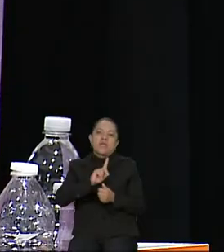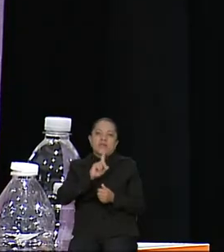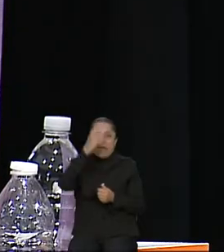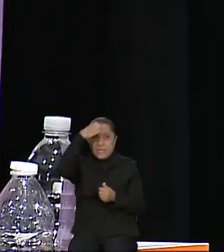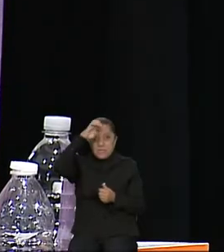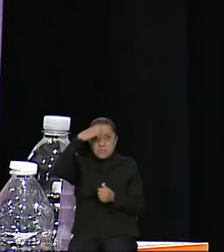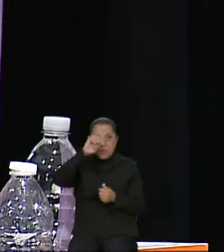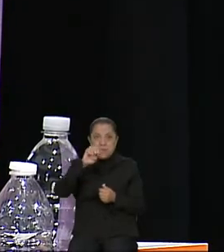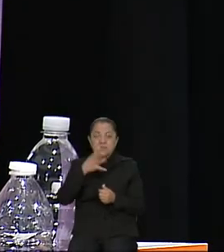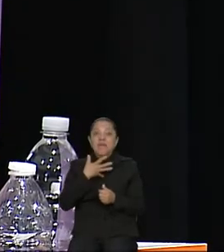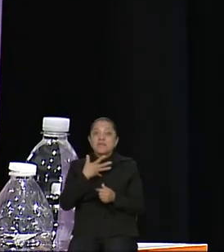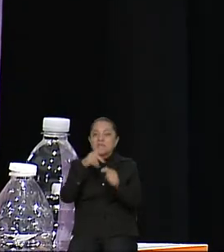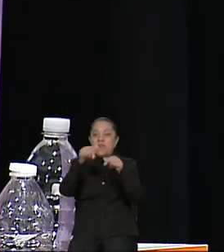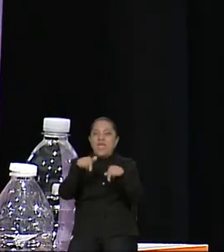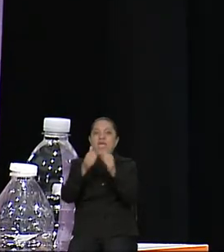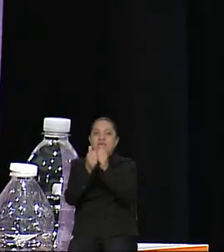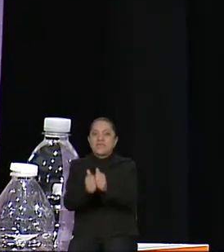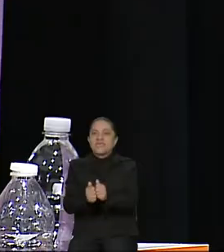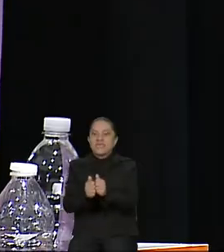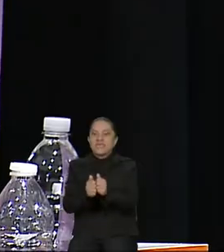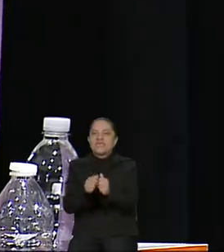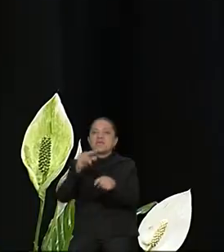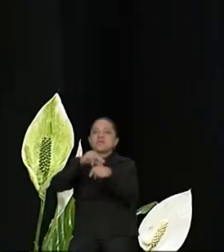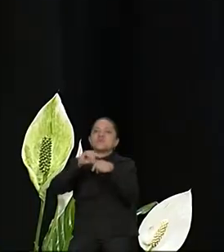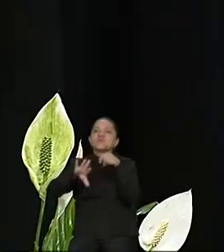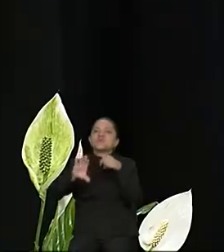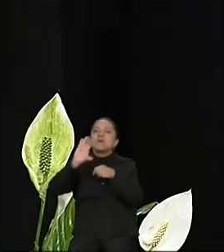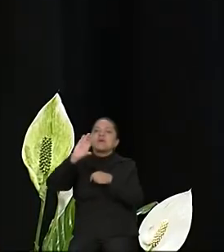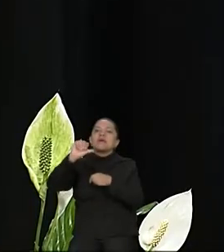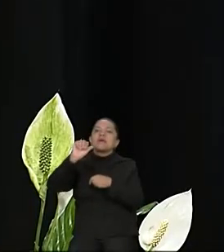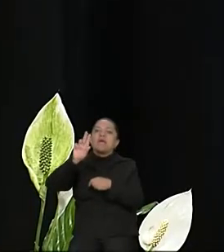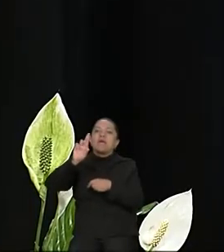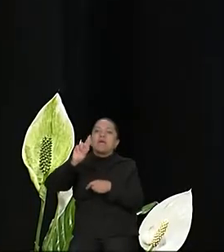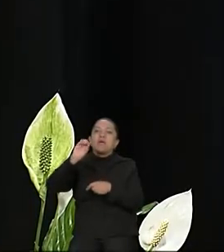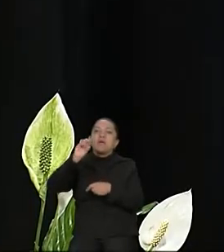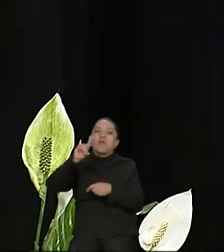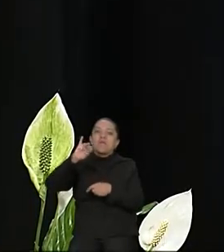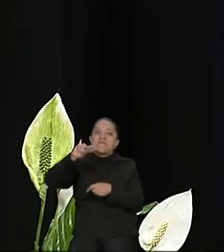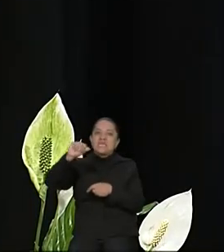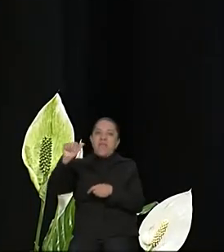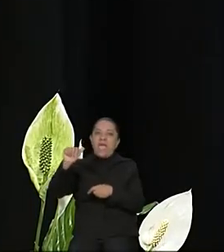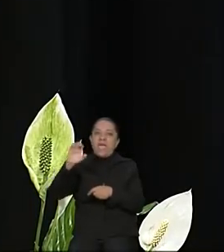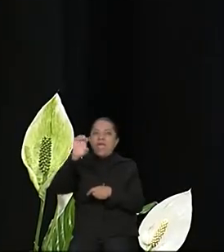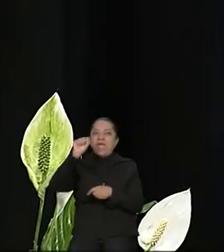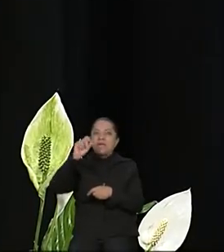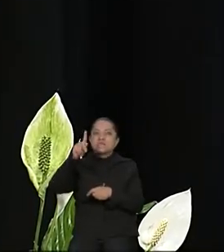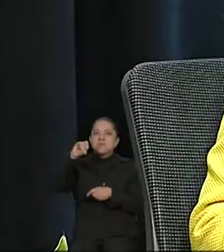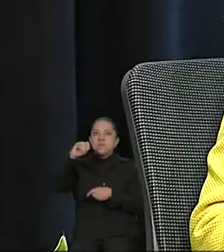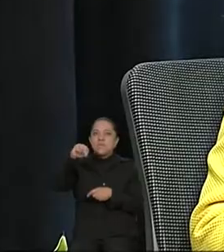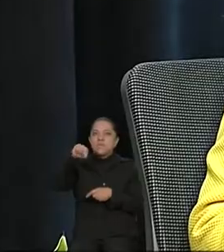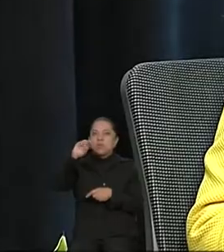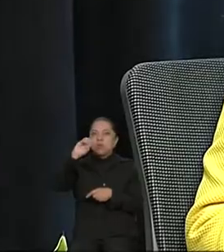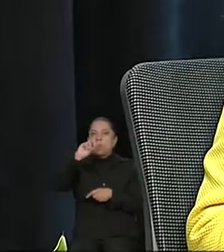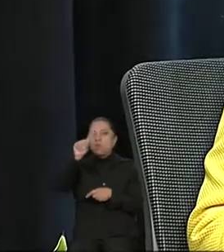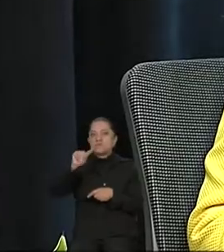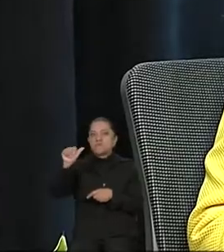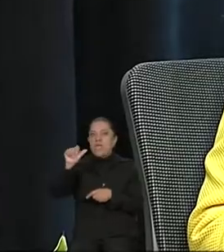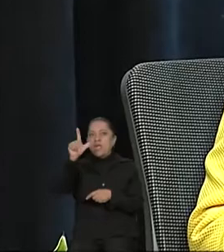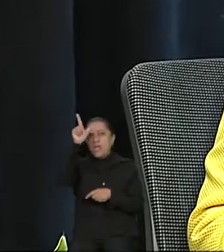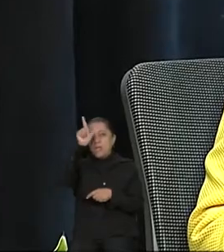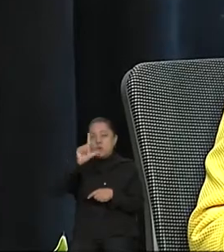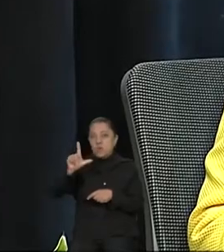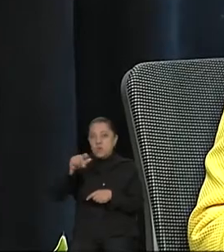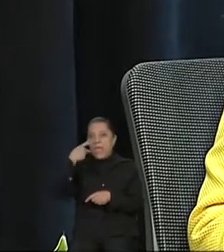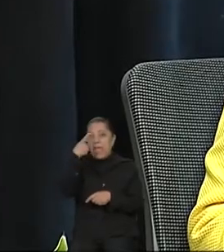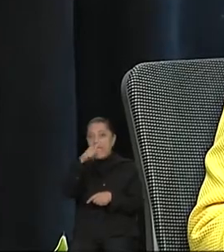en este set a la doctora Carolina Espinosa Luna. Ella es investigadora asociada de tiempo completo en el programa de gobierno y